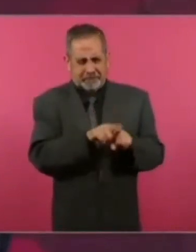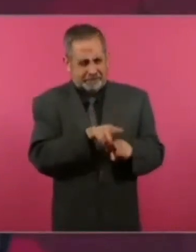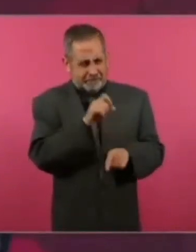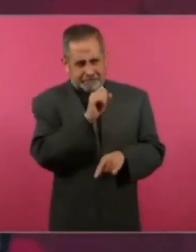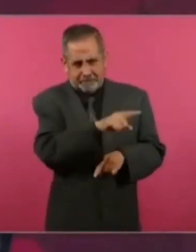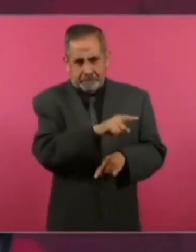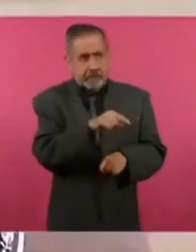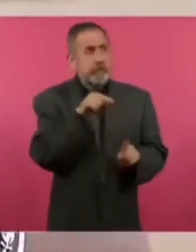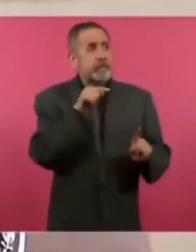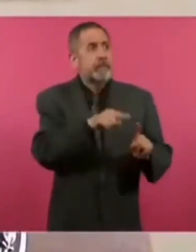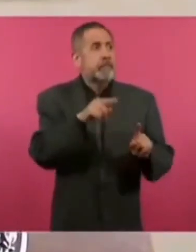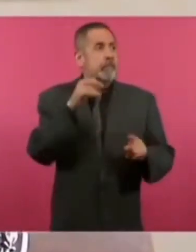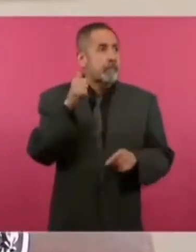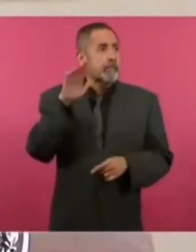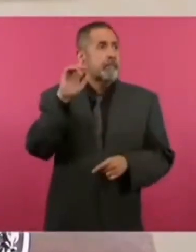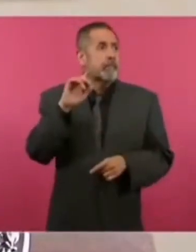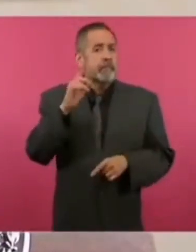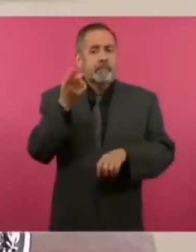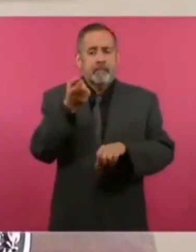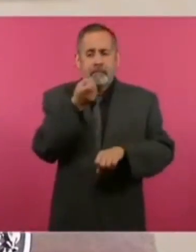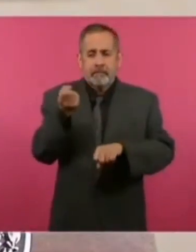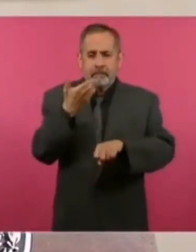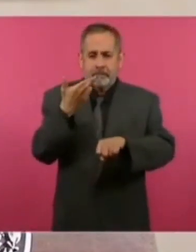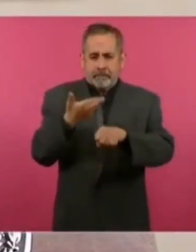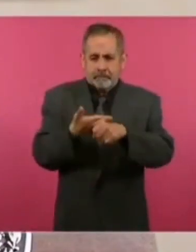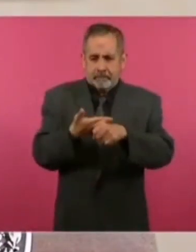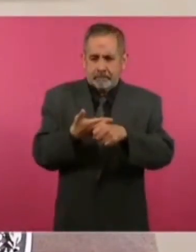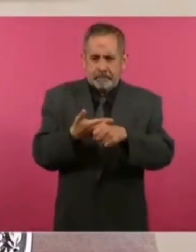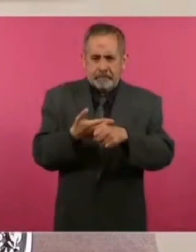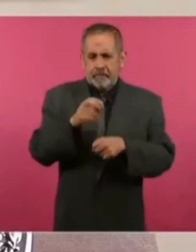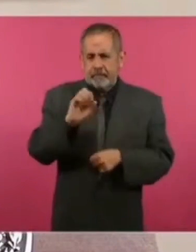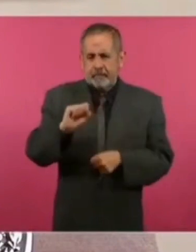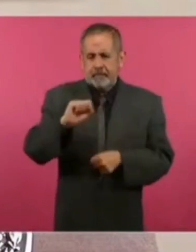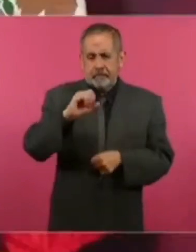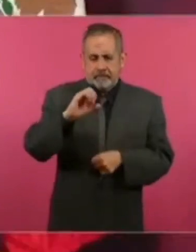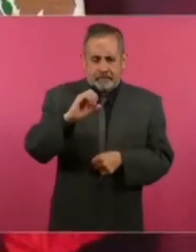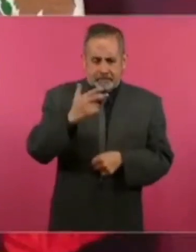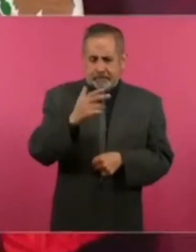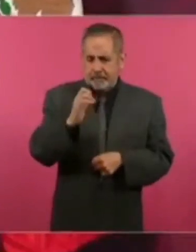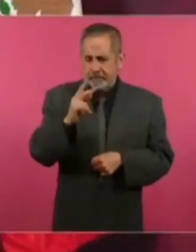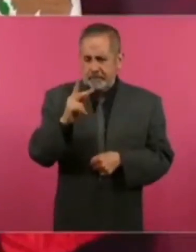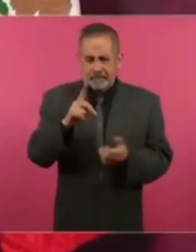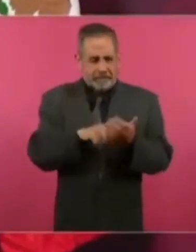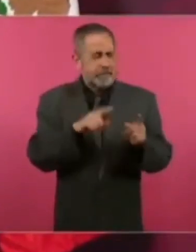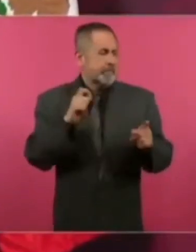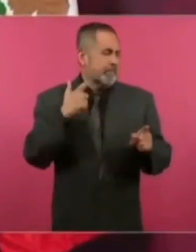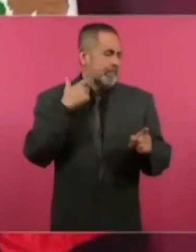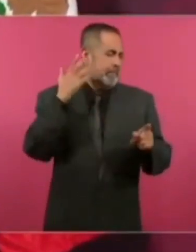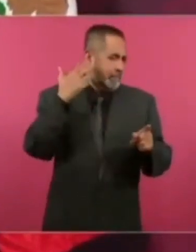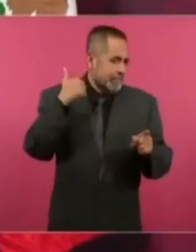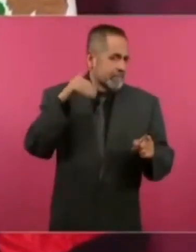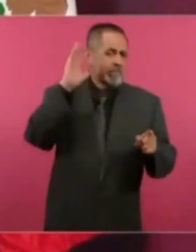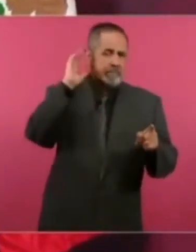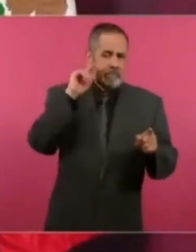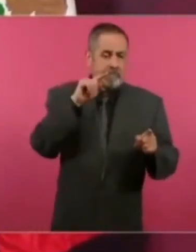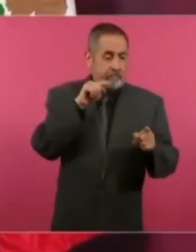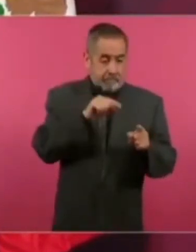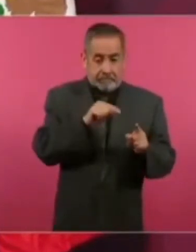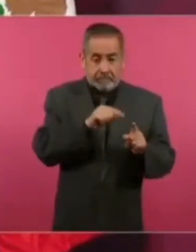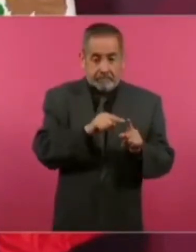que fue secretario de Hacienda de México cuando se endeudó al pueblo